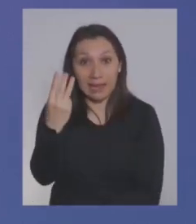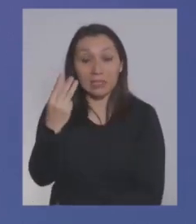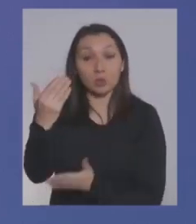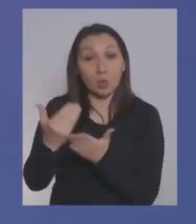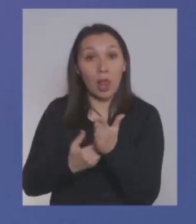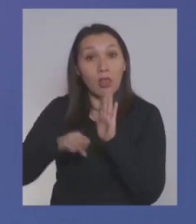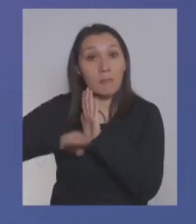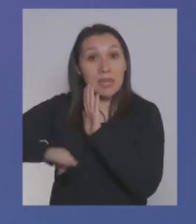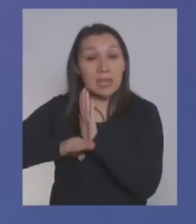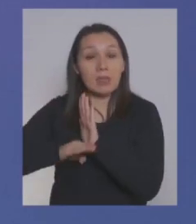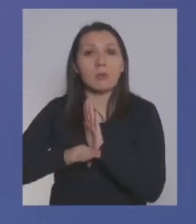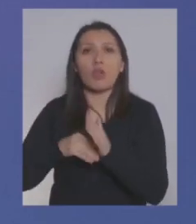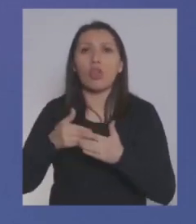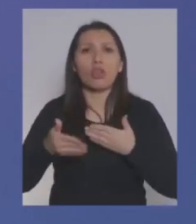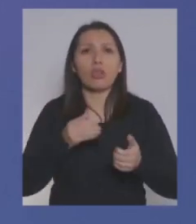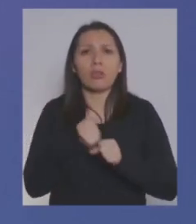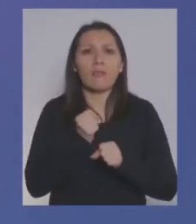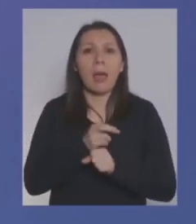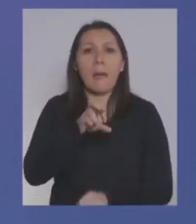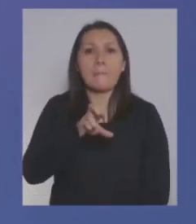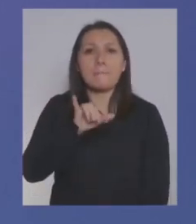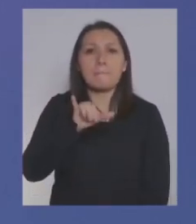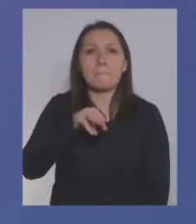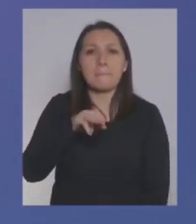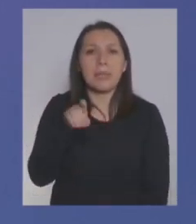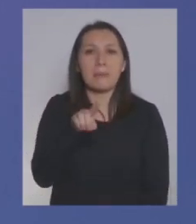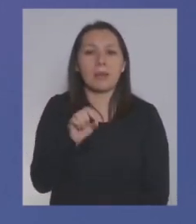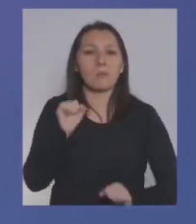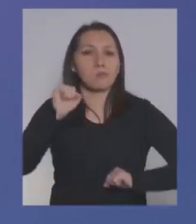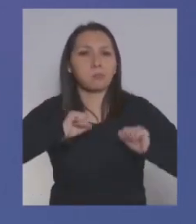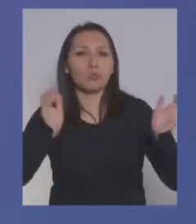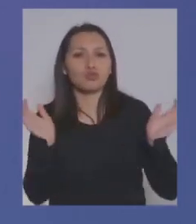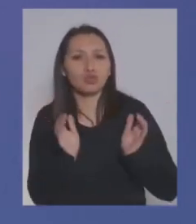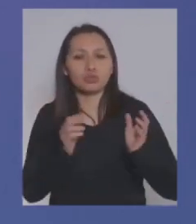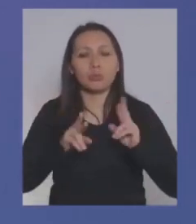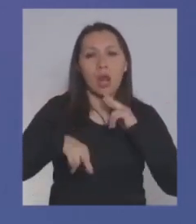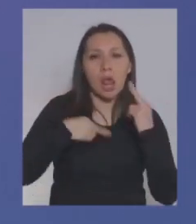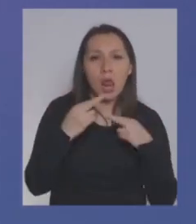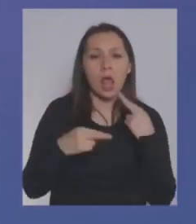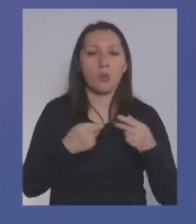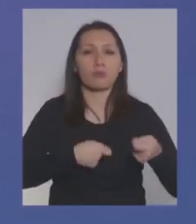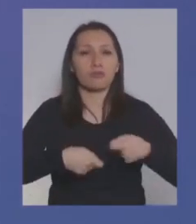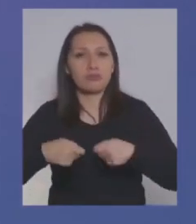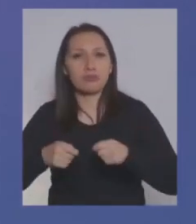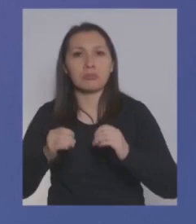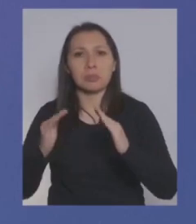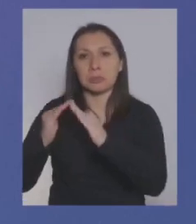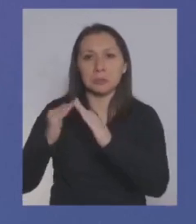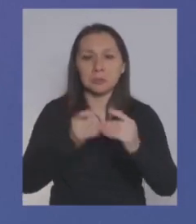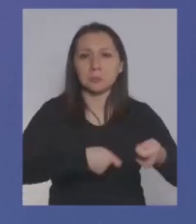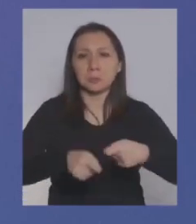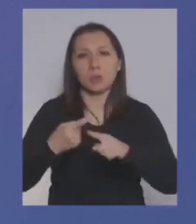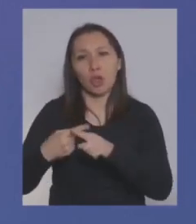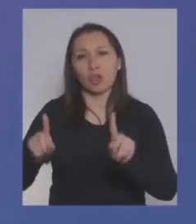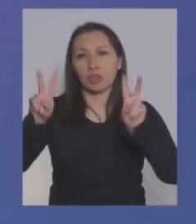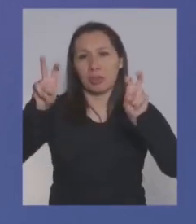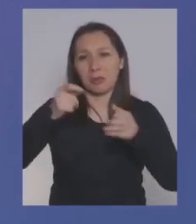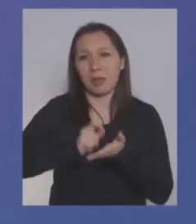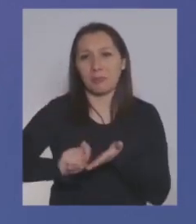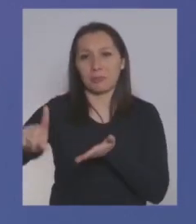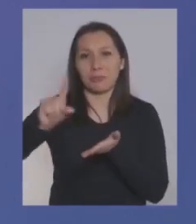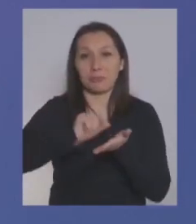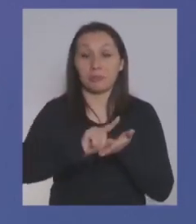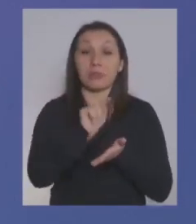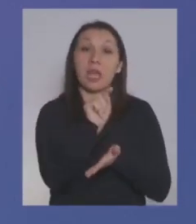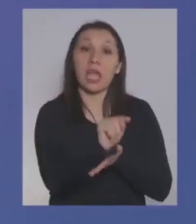salario mínimo están en la pyme ¿ya? en el comercio en el restaurante en el almacén en otros emprendimientos y bien